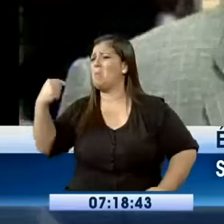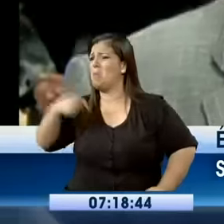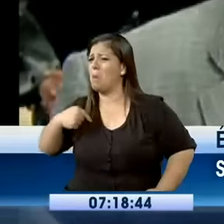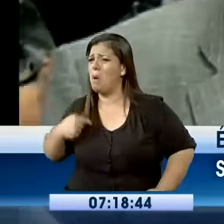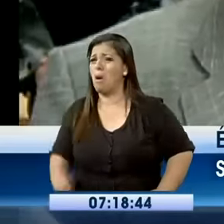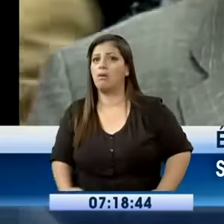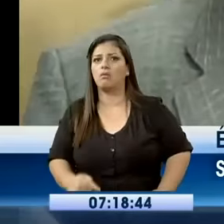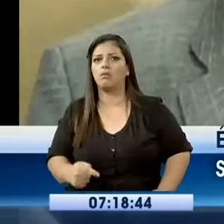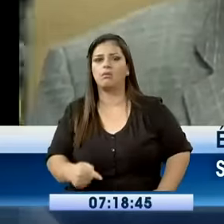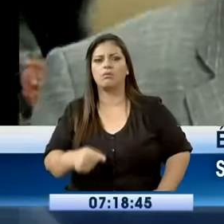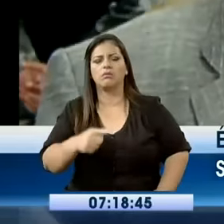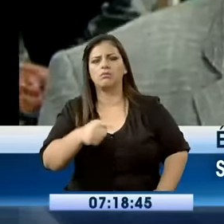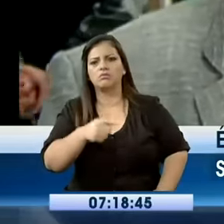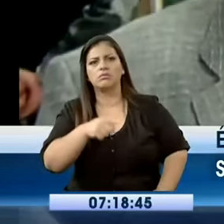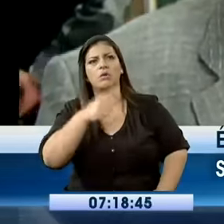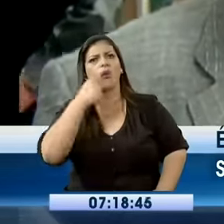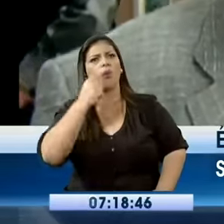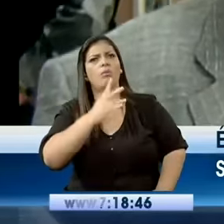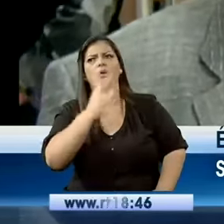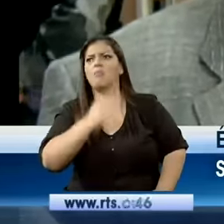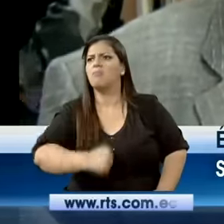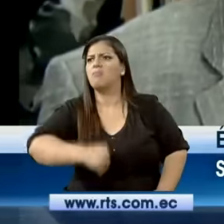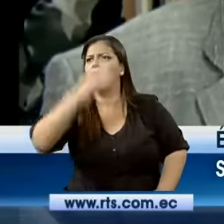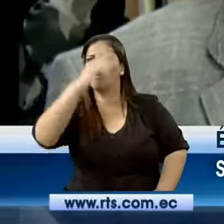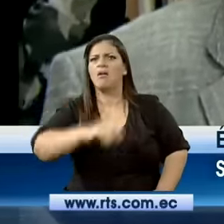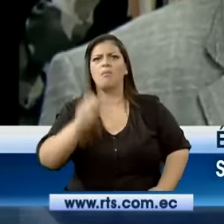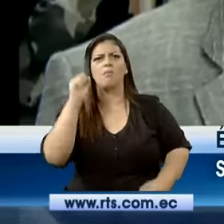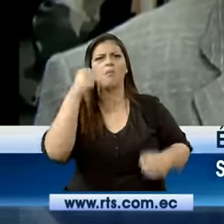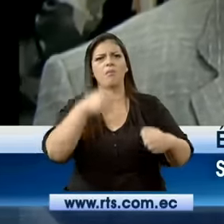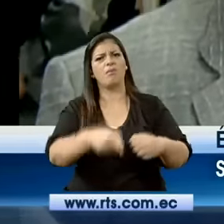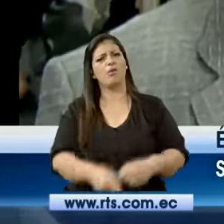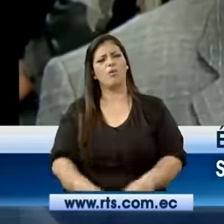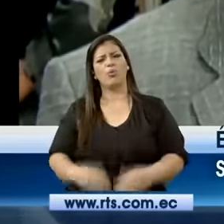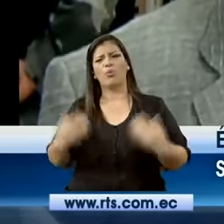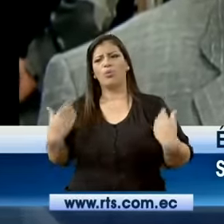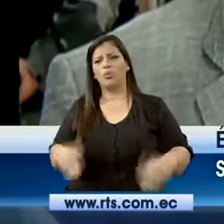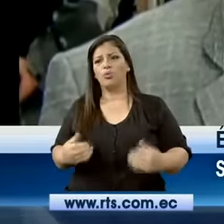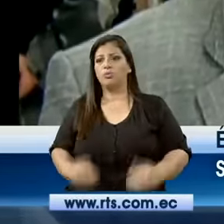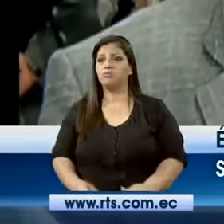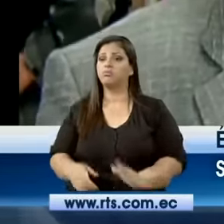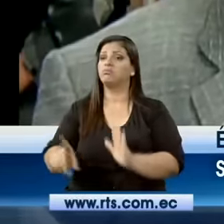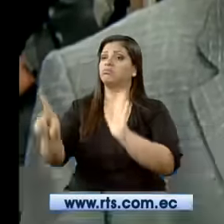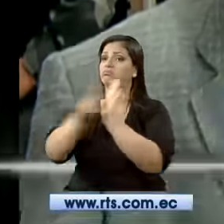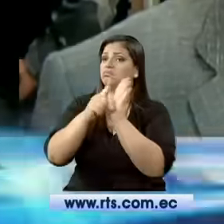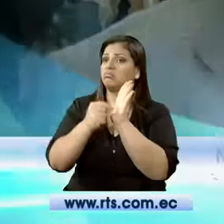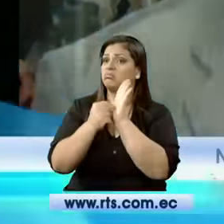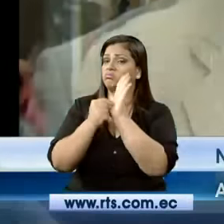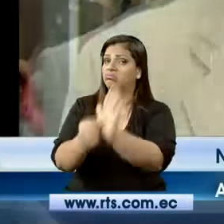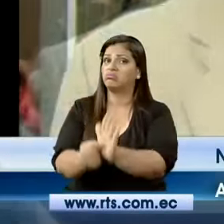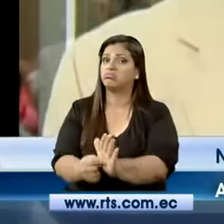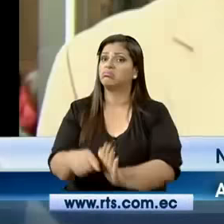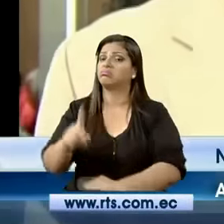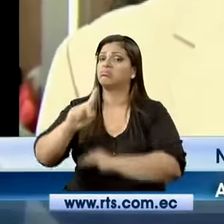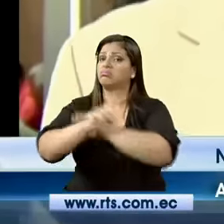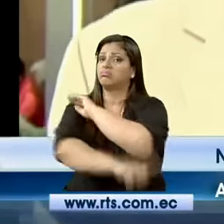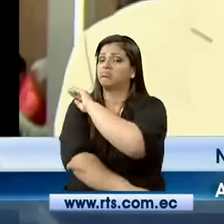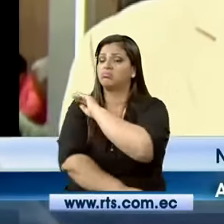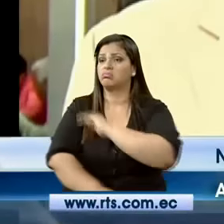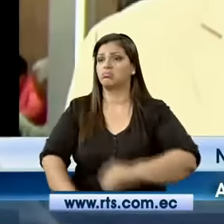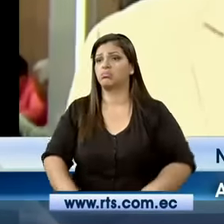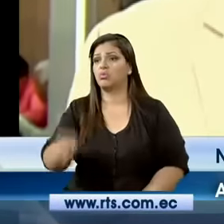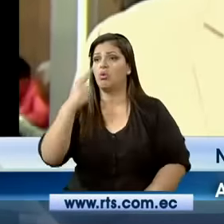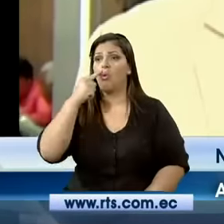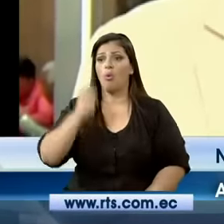que le ha dado. De igual manera, tanto para el hombre que agrede como para la mujer que agrede, la ley establece sanciones. Mayor